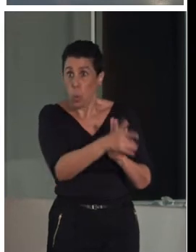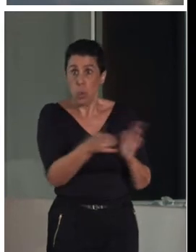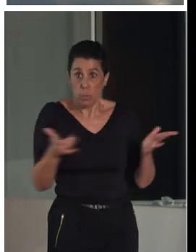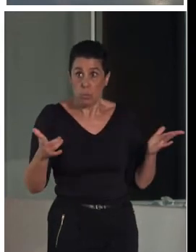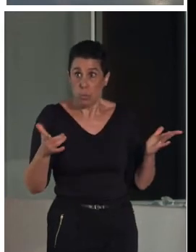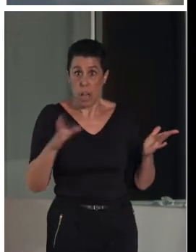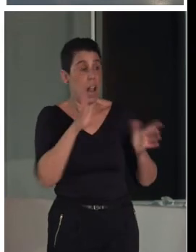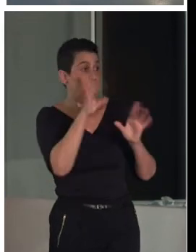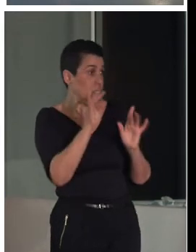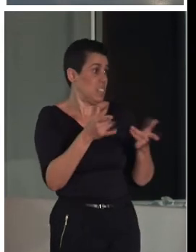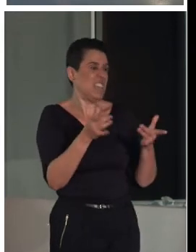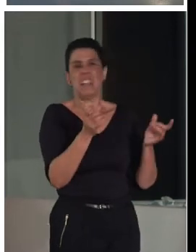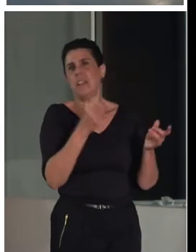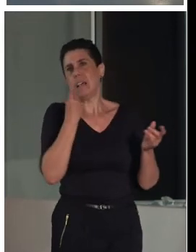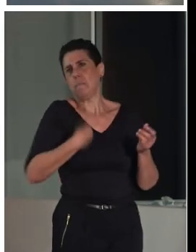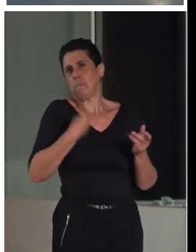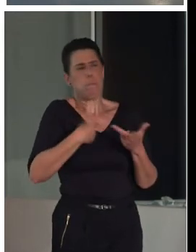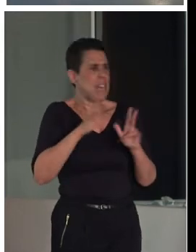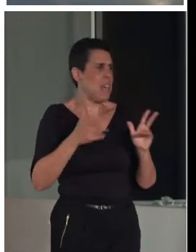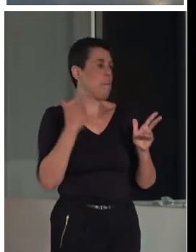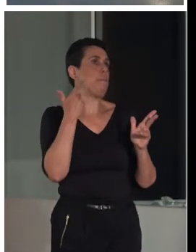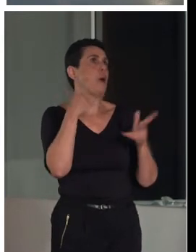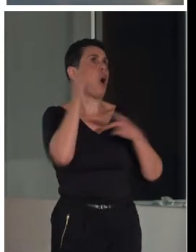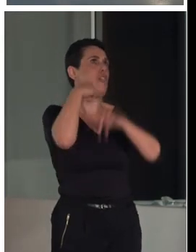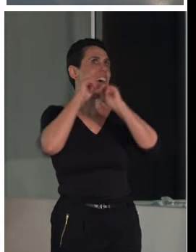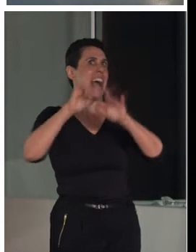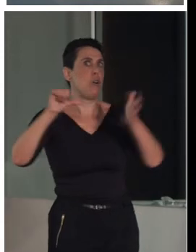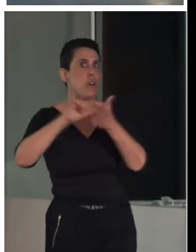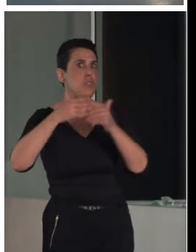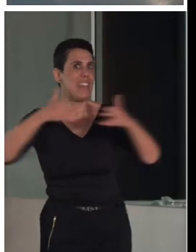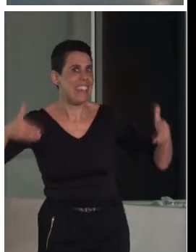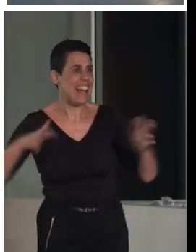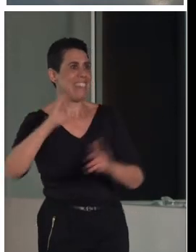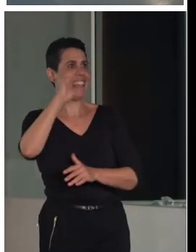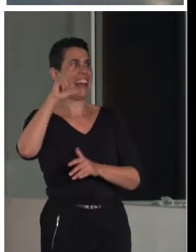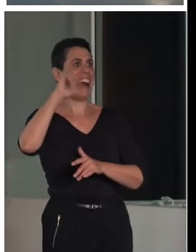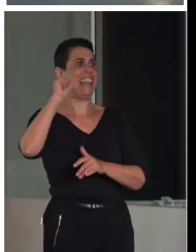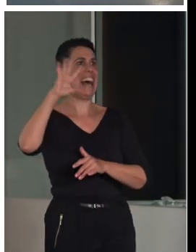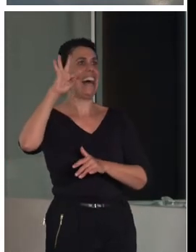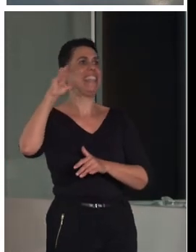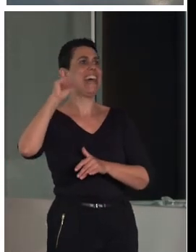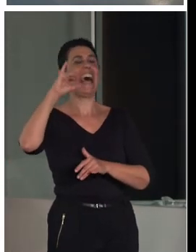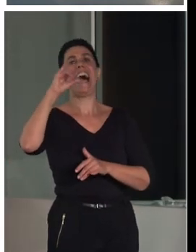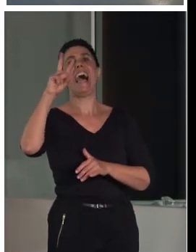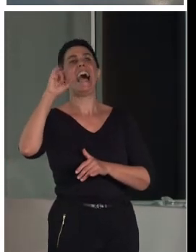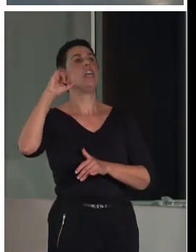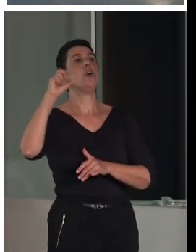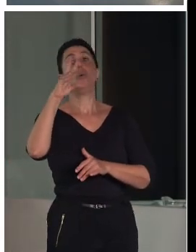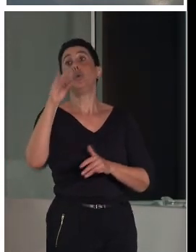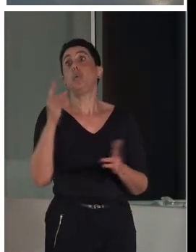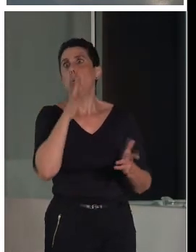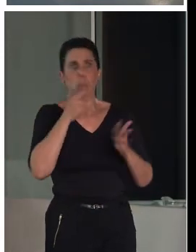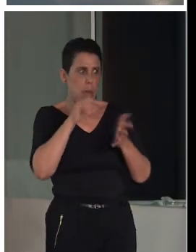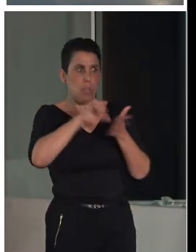siempre, Zaragoza, Teruel, Calatayud, Daroca, Tarazona, es decir, lugares que os pueden sonar porque son un poquito más